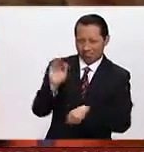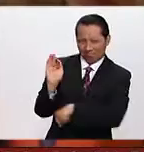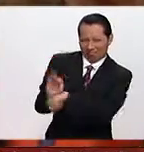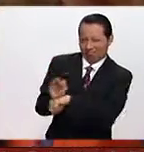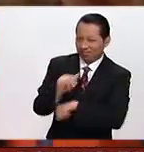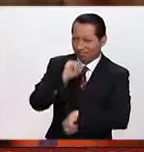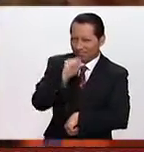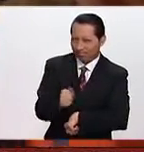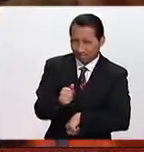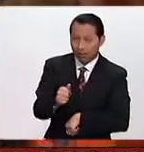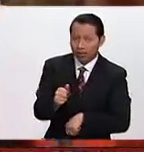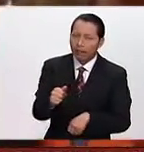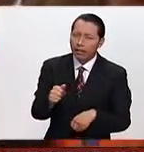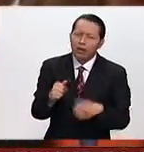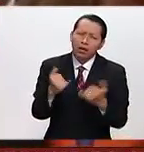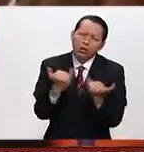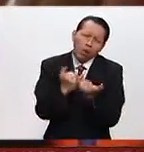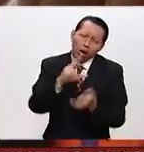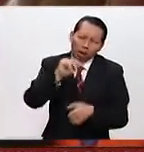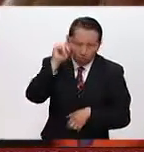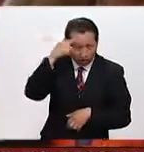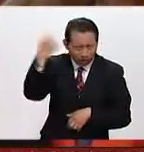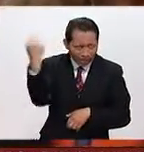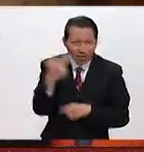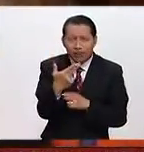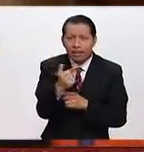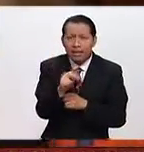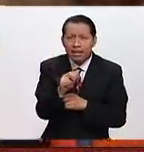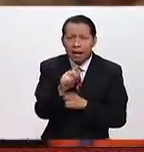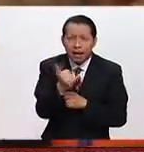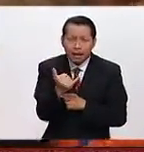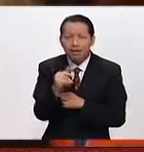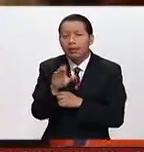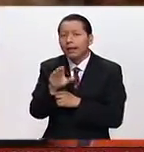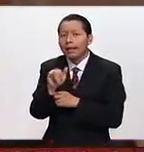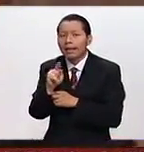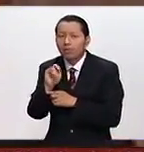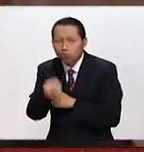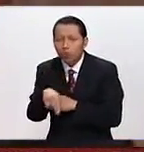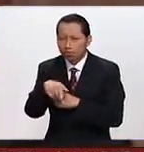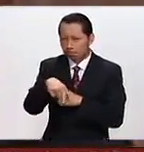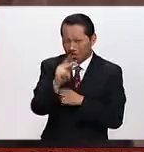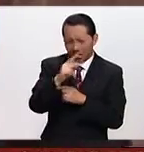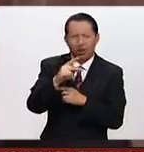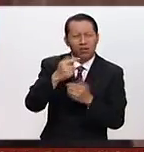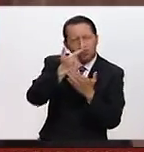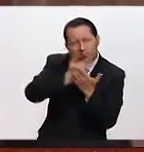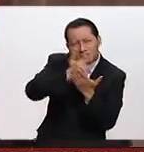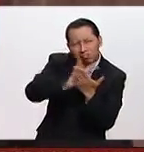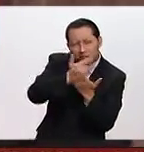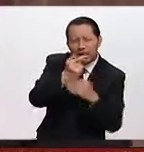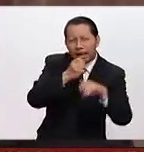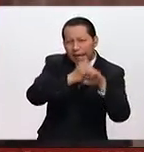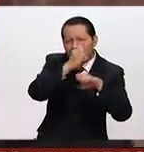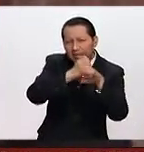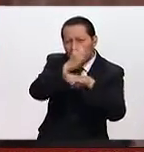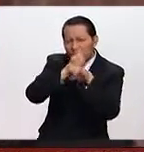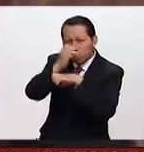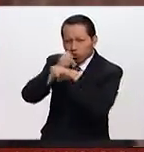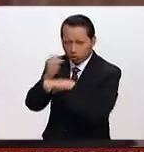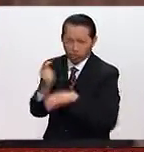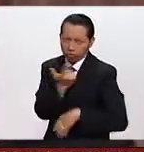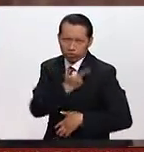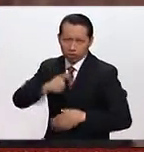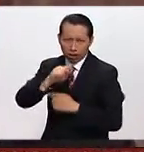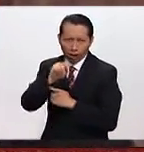elección fácil para Hillary Clinton, ni que tiene la carrera ganada, pero cuando haces una suma de los estados donde esa coalición de Trump no existe y